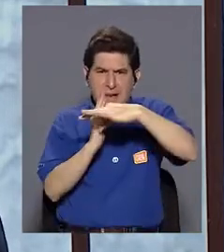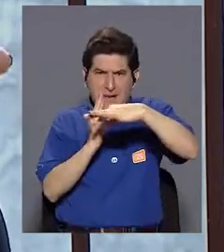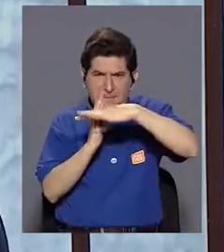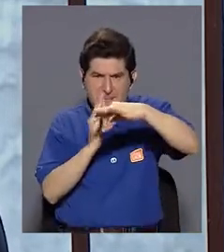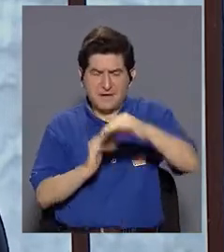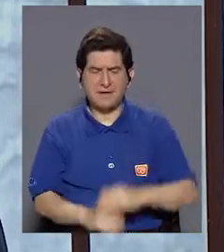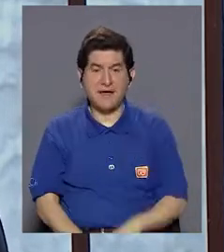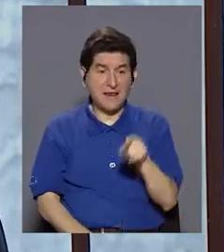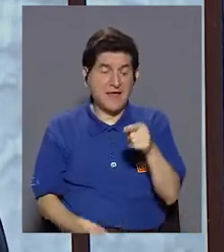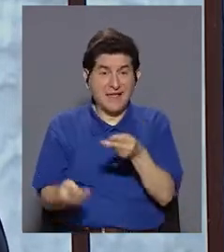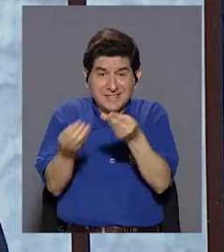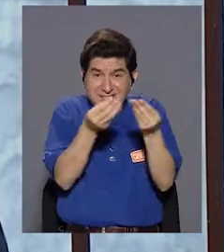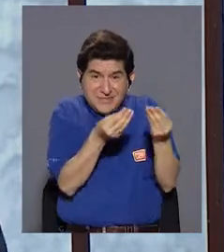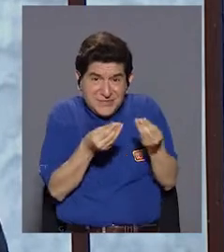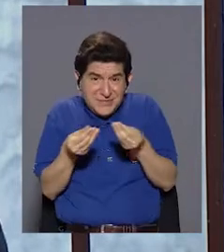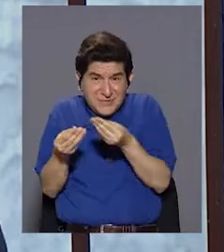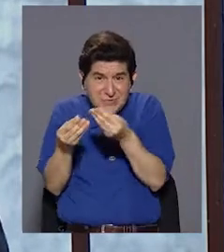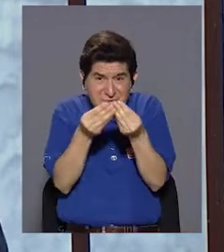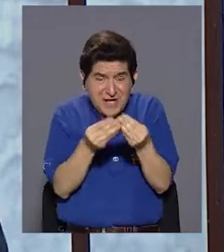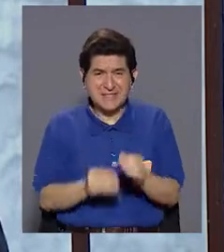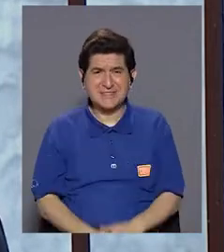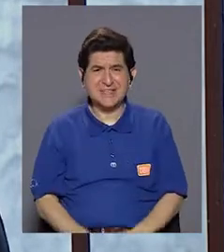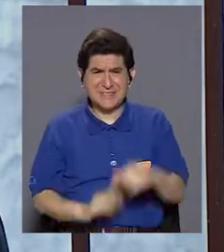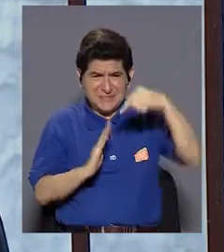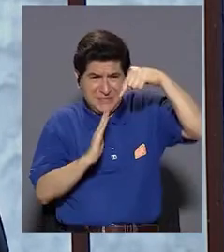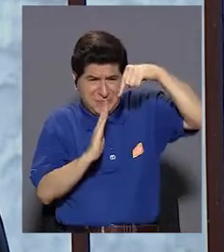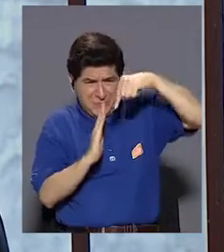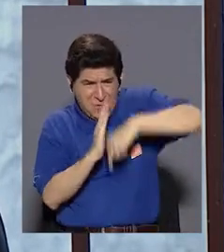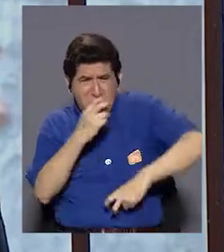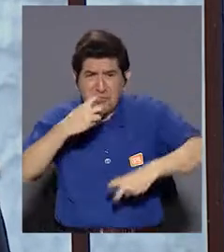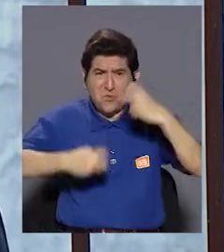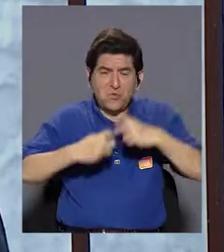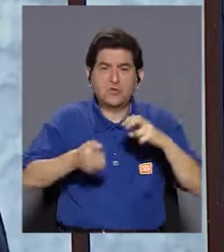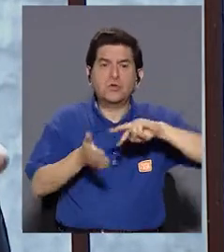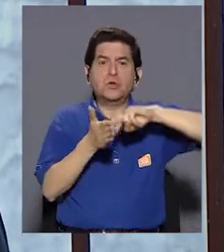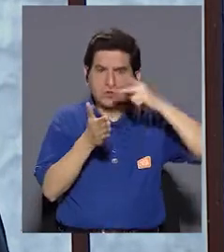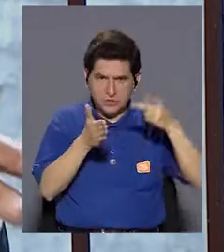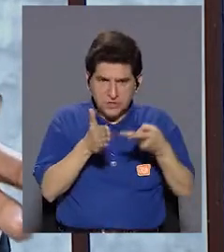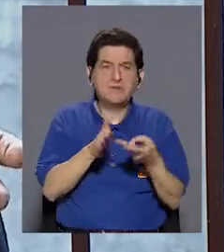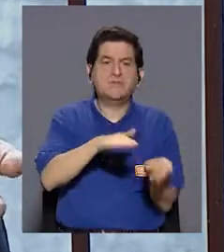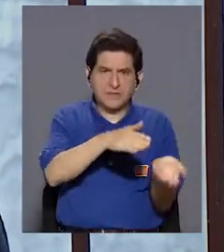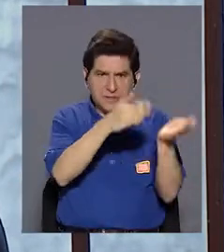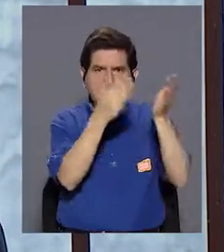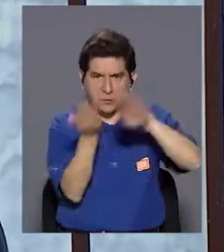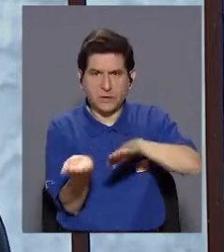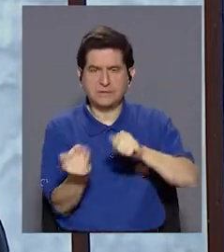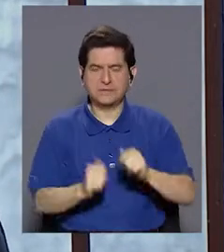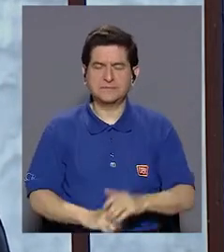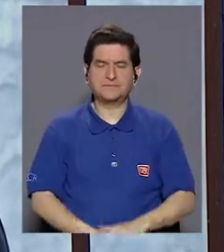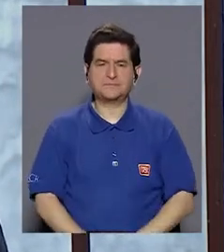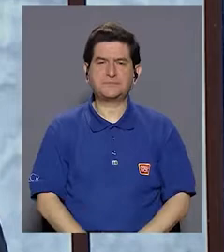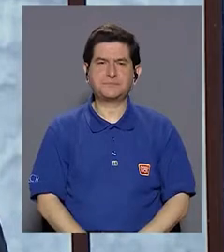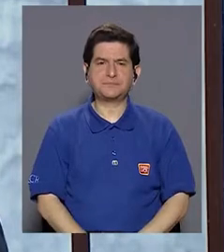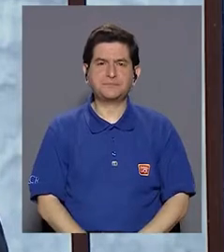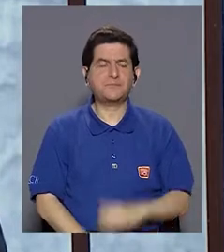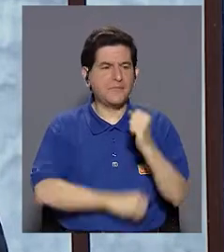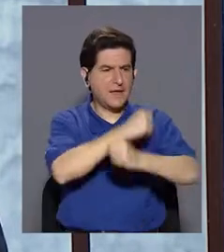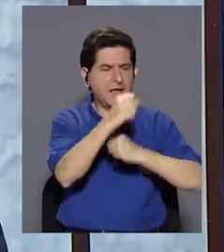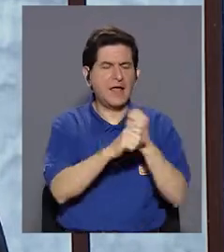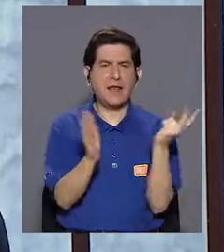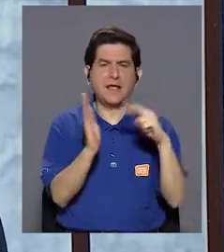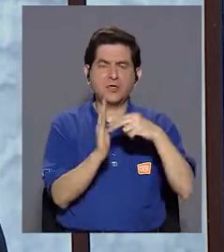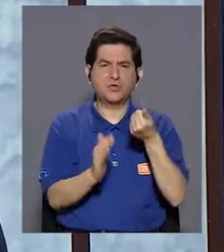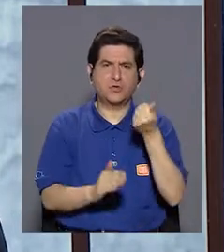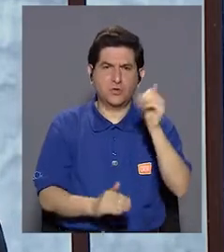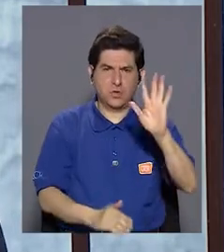ese tipo de sustancias, la severidad ha llevado a la, inclusive, mortalidad. Entonces, tenemos, en el año